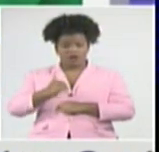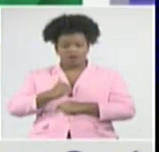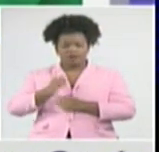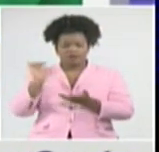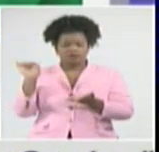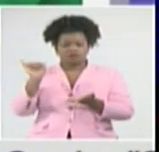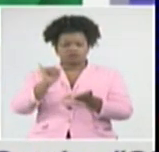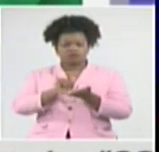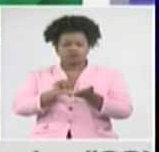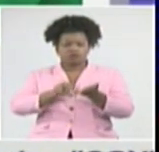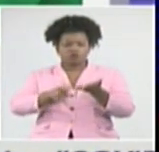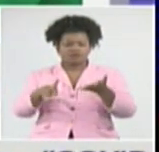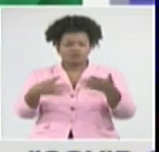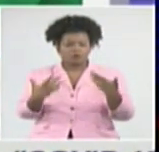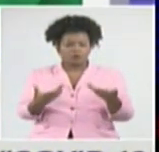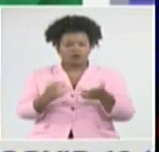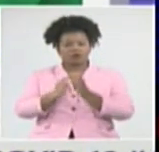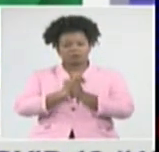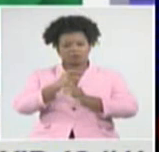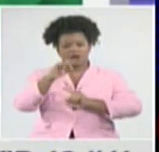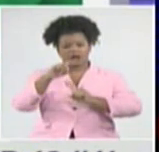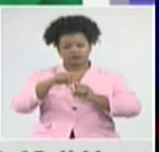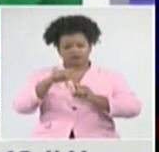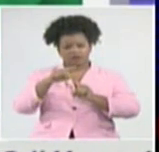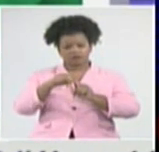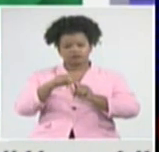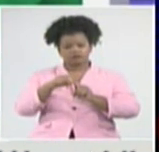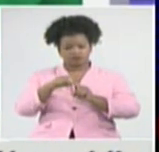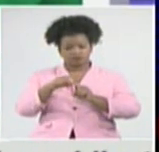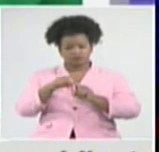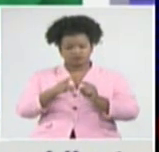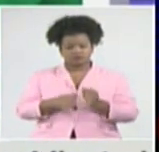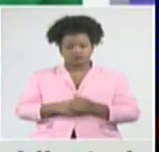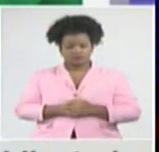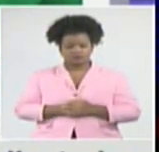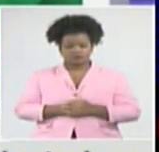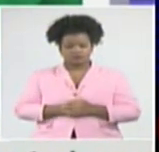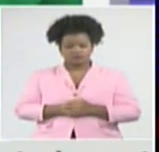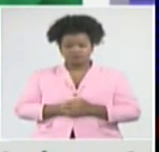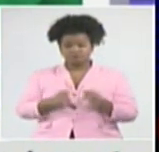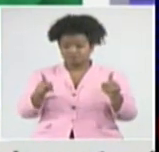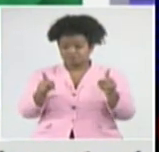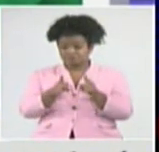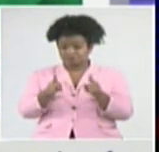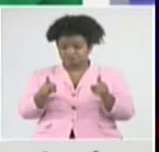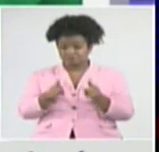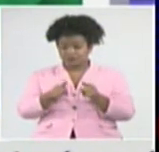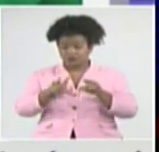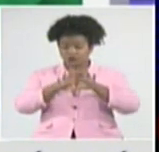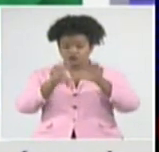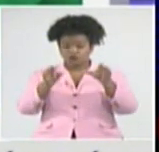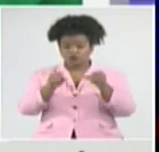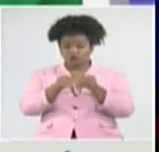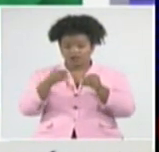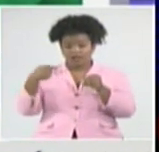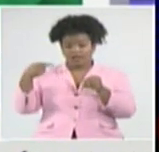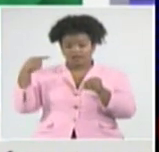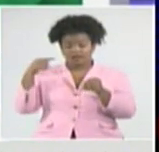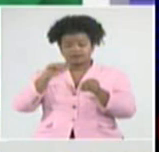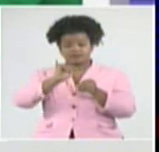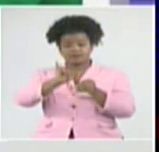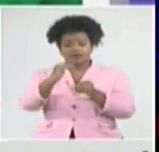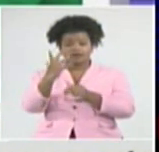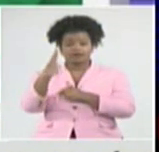provincia de Matanzas, procedente de Canadá. En resumen, se diagnostican ayer 6 extranjeros,